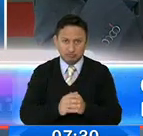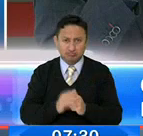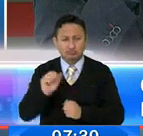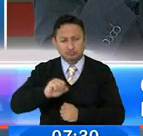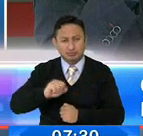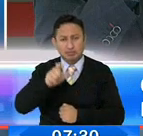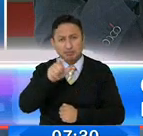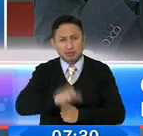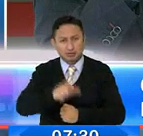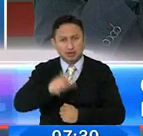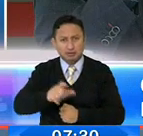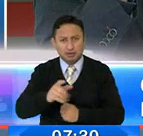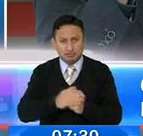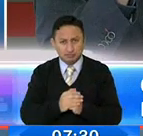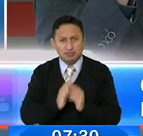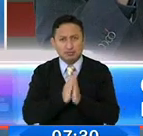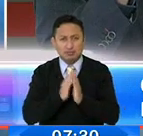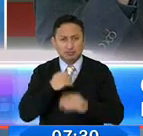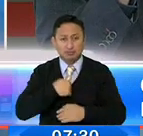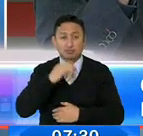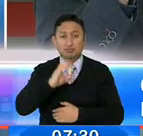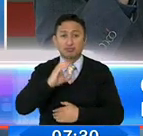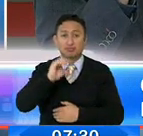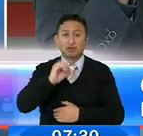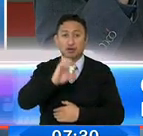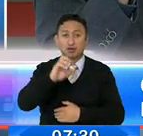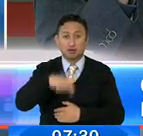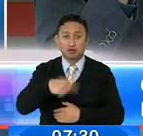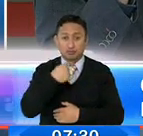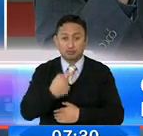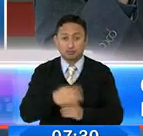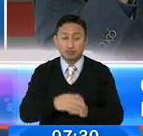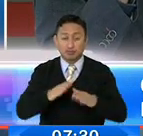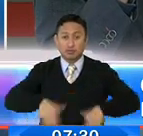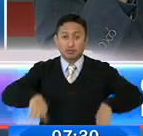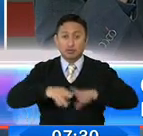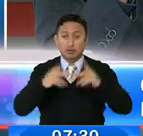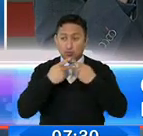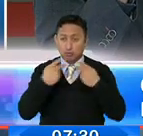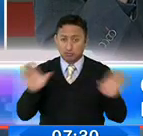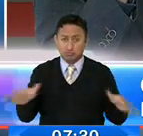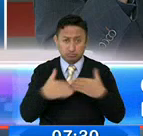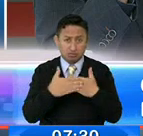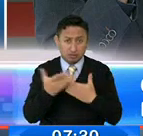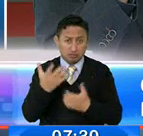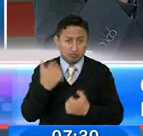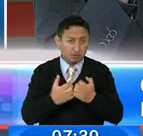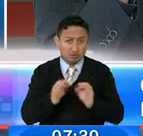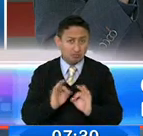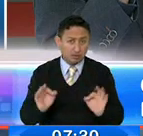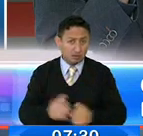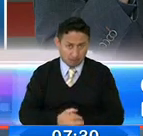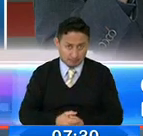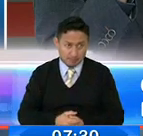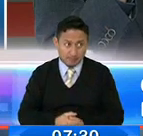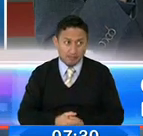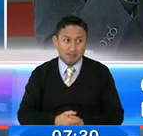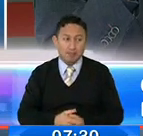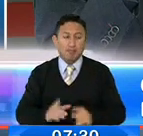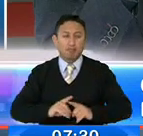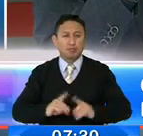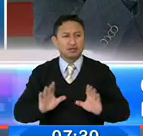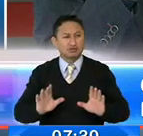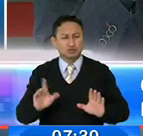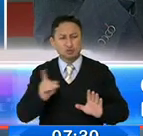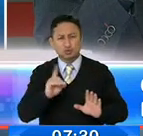poco a la ciudadanía, porque en el COE nacional nos han dicho, cierren los espacios públicos para que no tengan problema de las canchas. Sin embargo, creemos que es